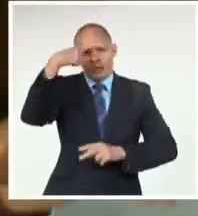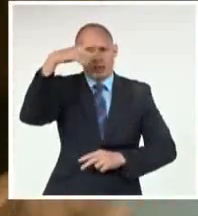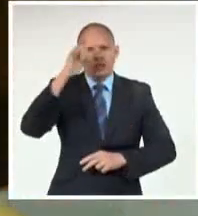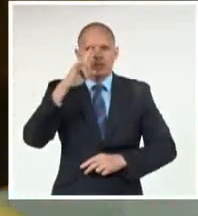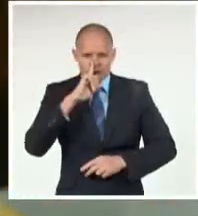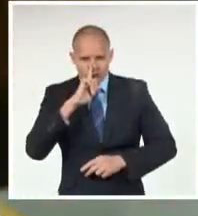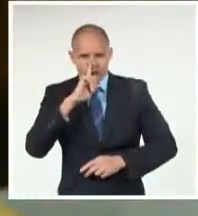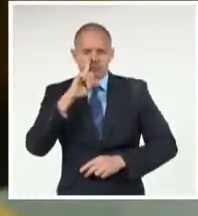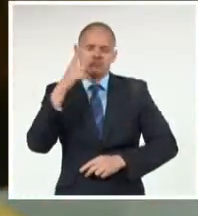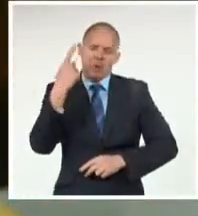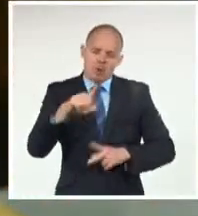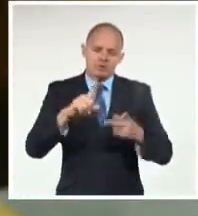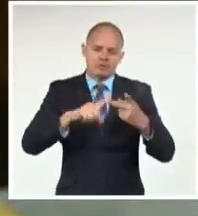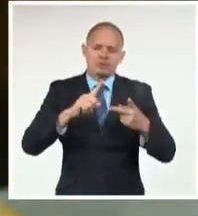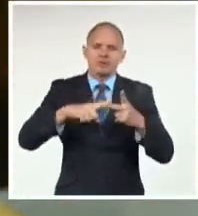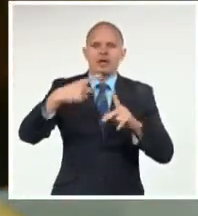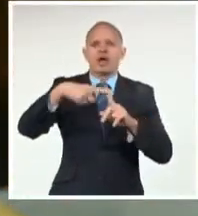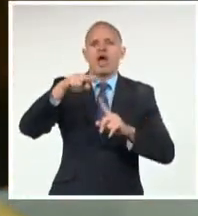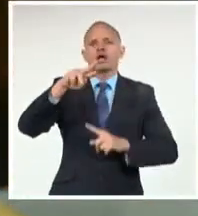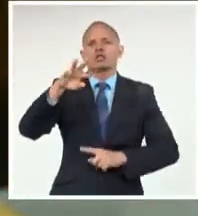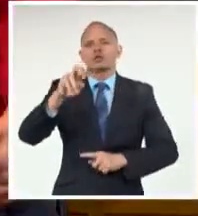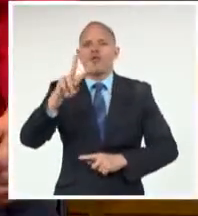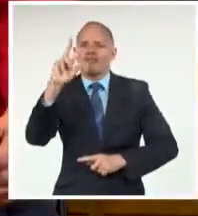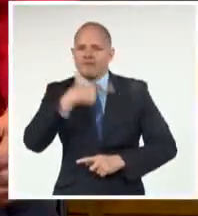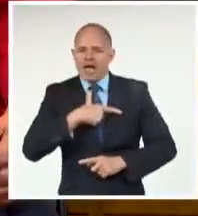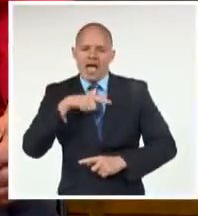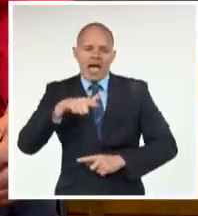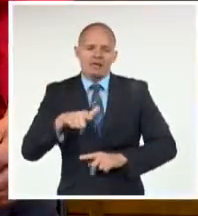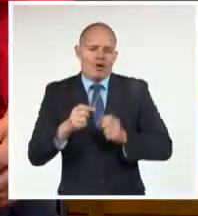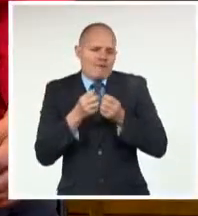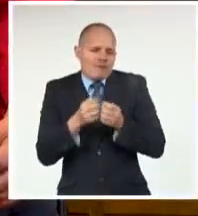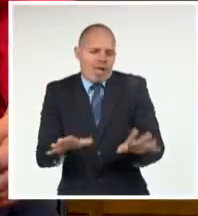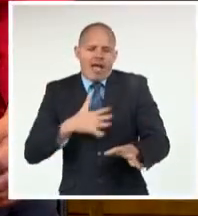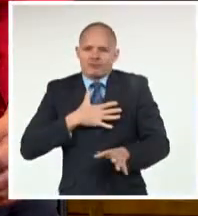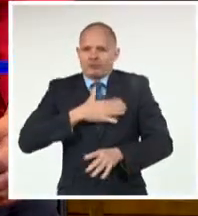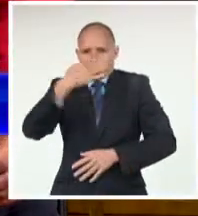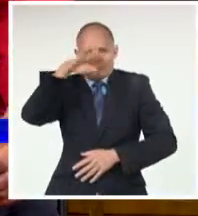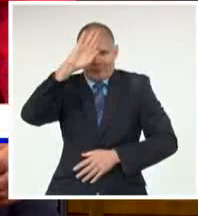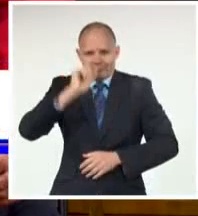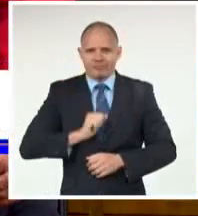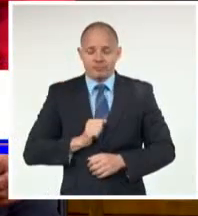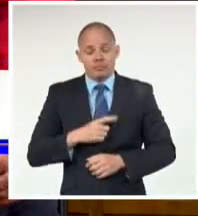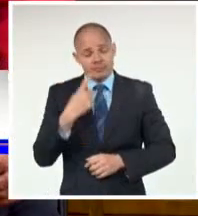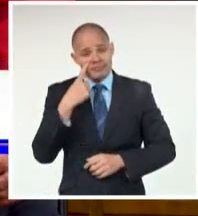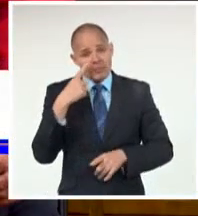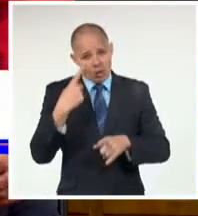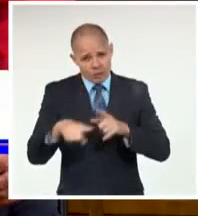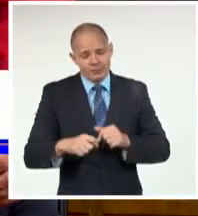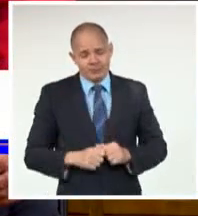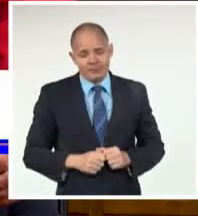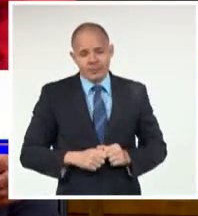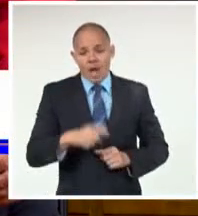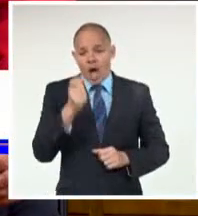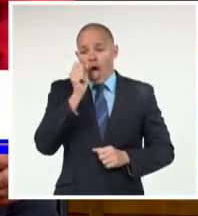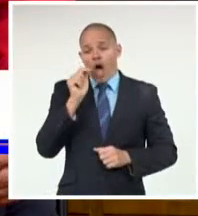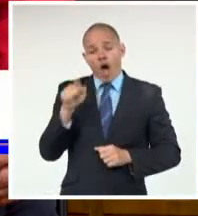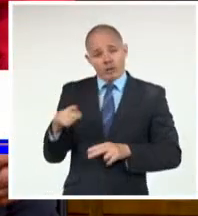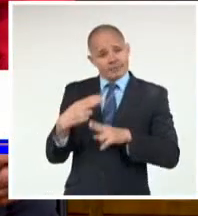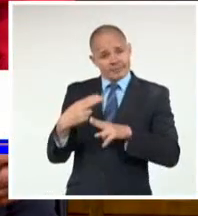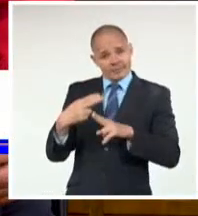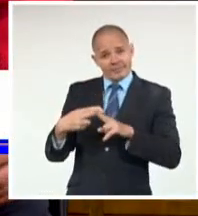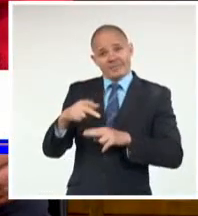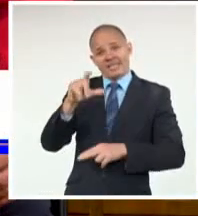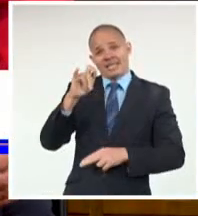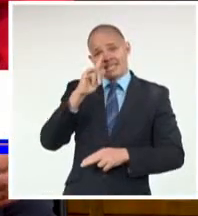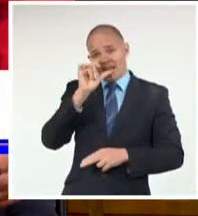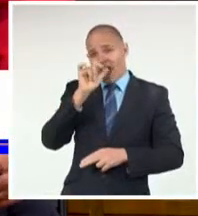que se acumulan en nuestra isla. Sindogaray, que en esa droga inicial o droga